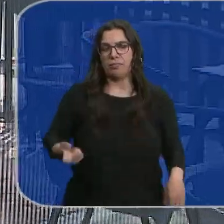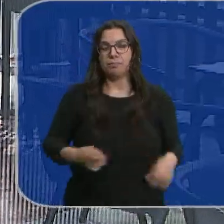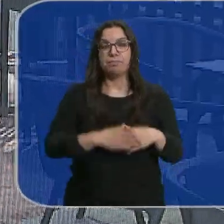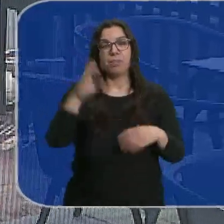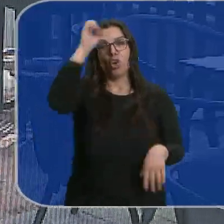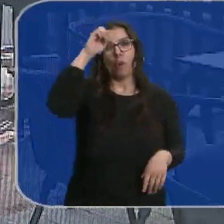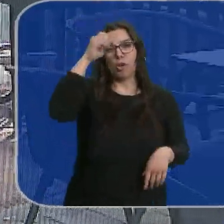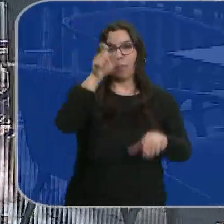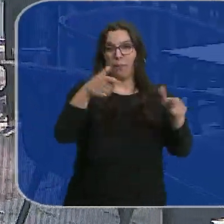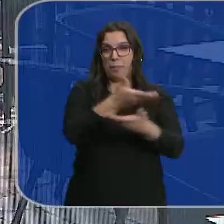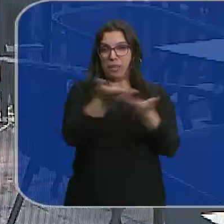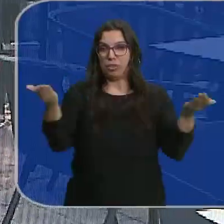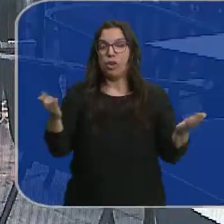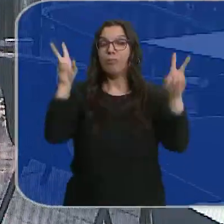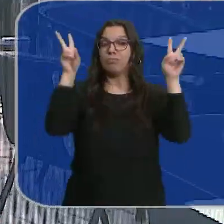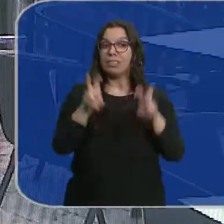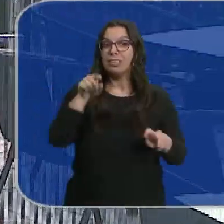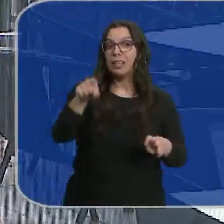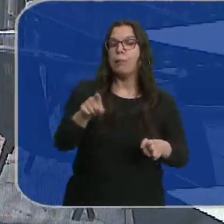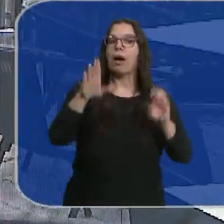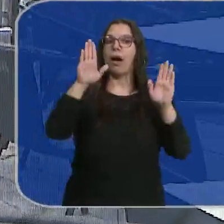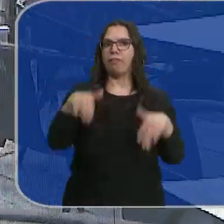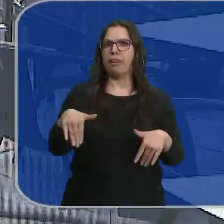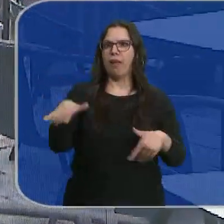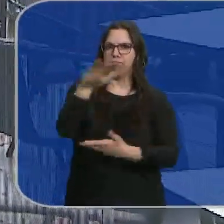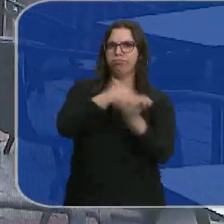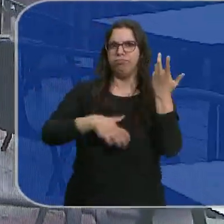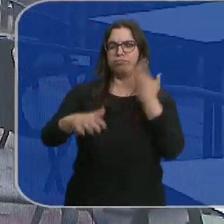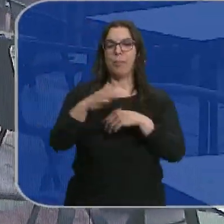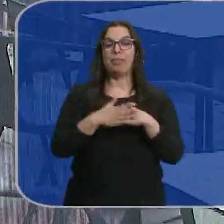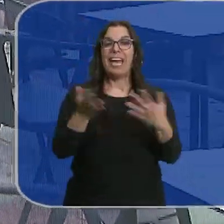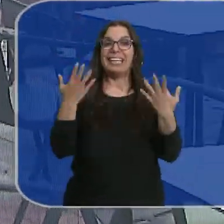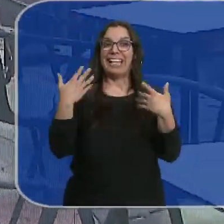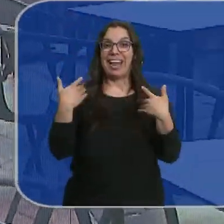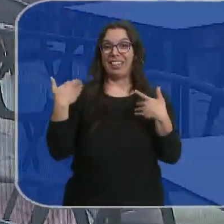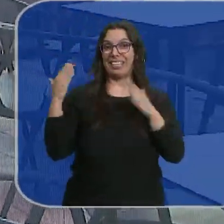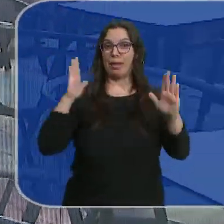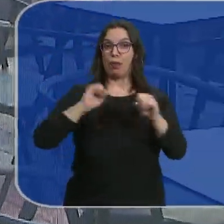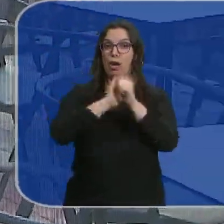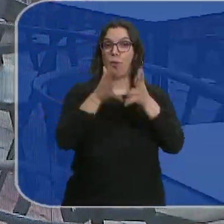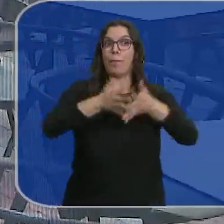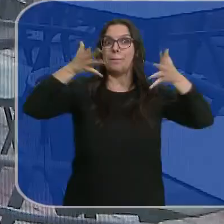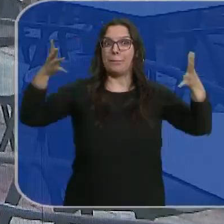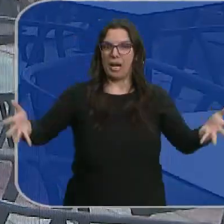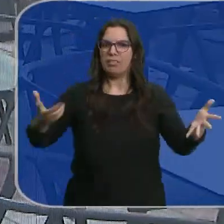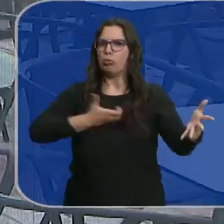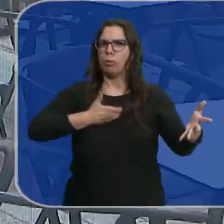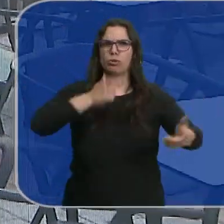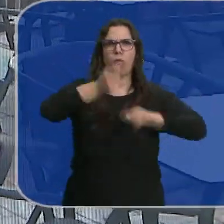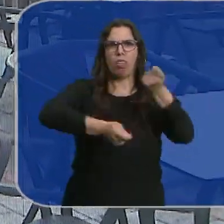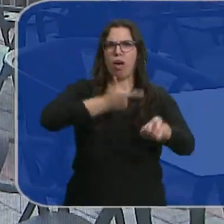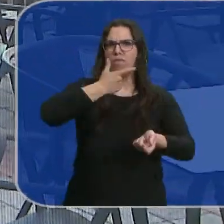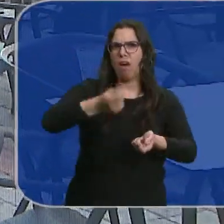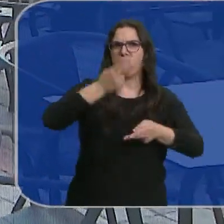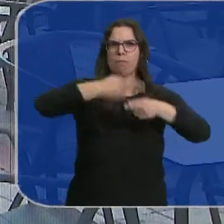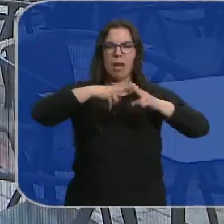Es la opinión de la calle sobre un asunto que ha terminado por convertirse en polémico. Las terrazas COVID. Los ayuntamientos dieron todas las facilidades a